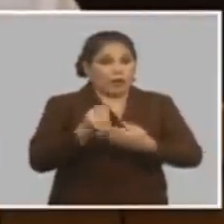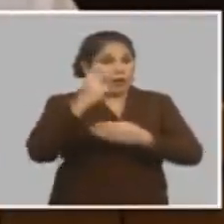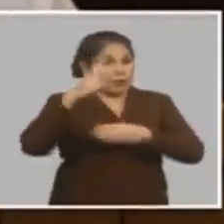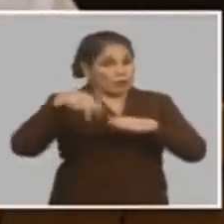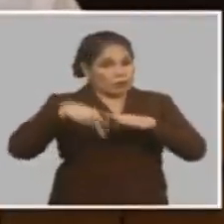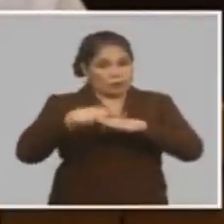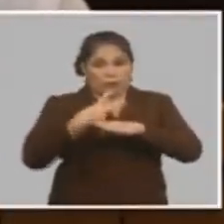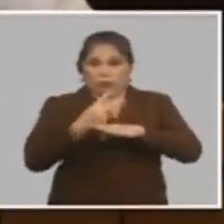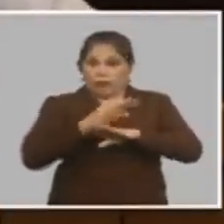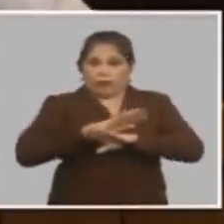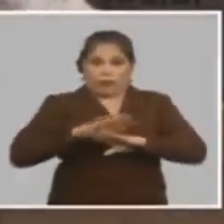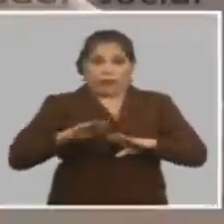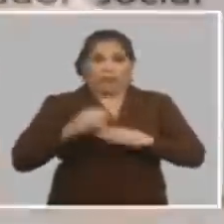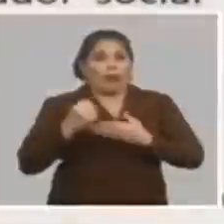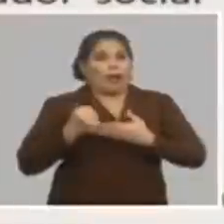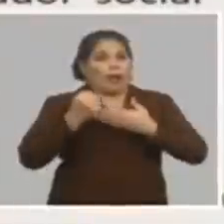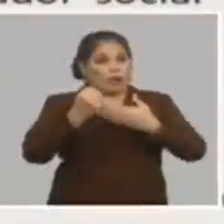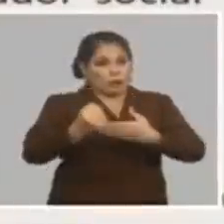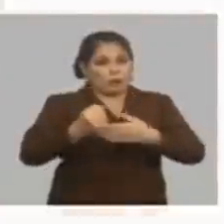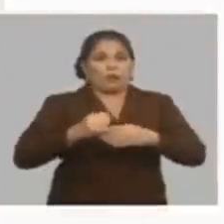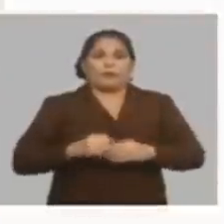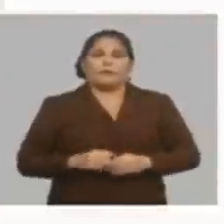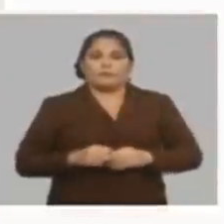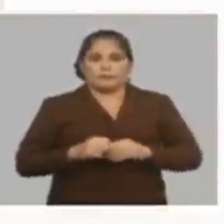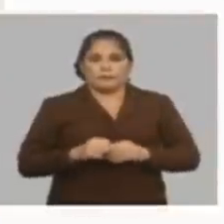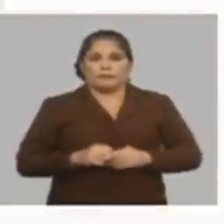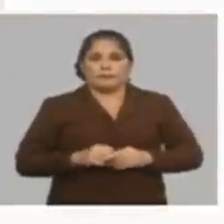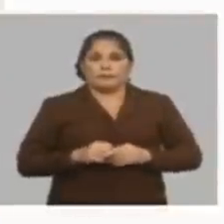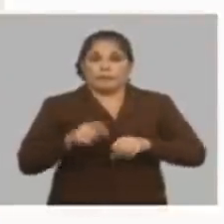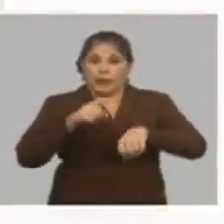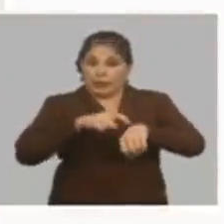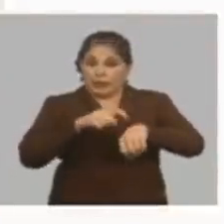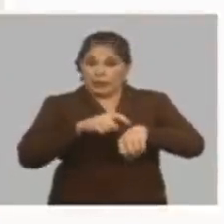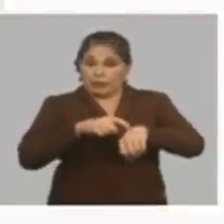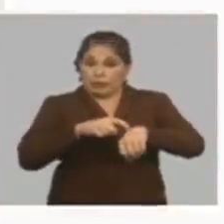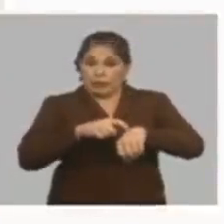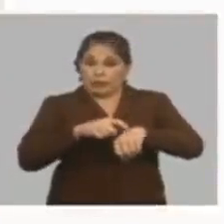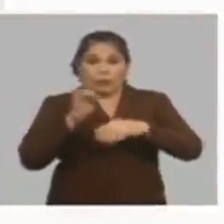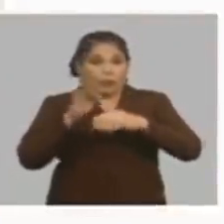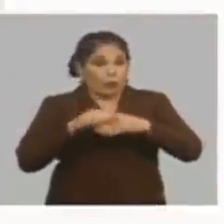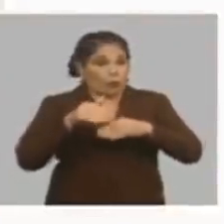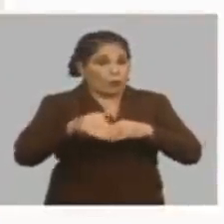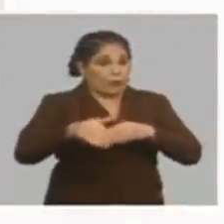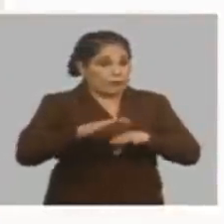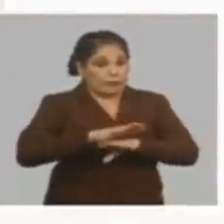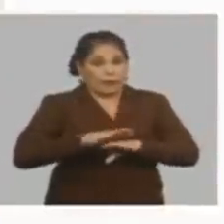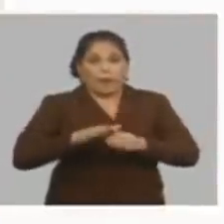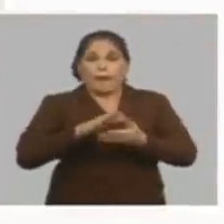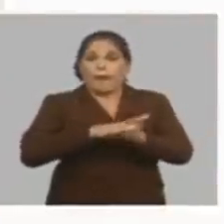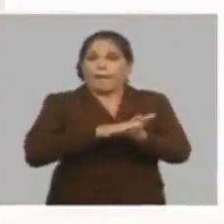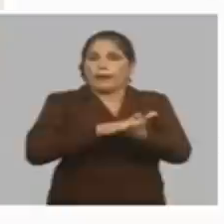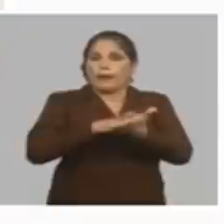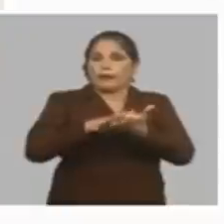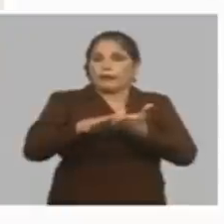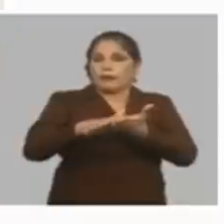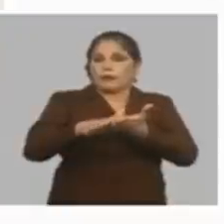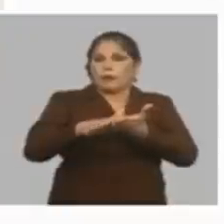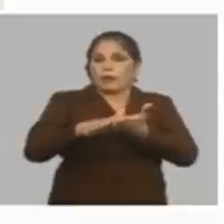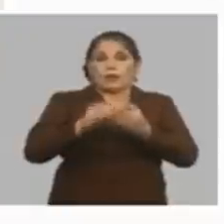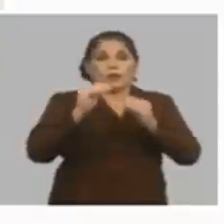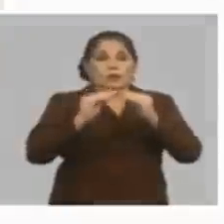de 48 horas en ese en ese momento y las prestaciones adelante